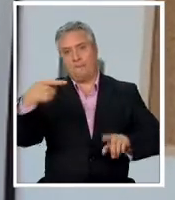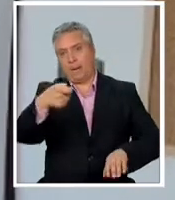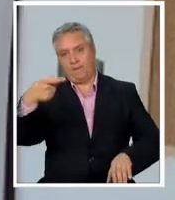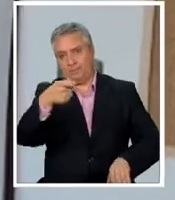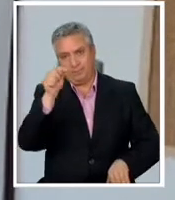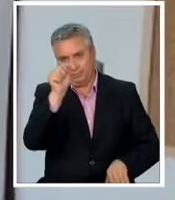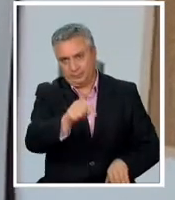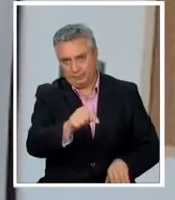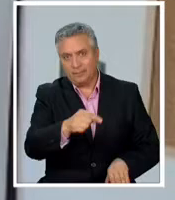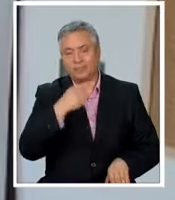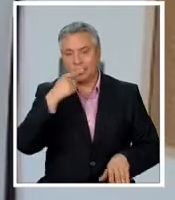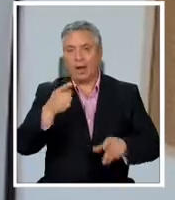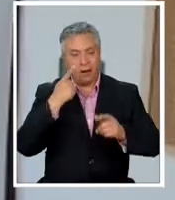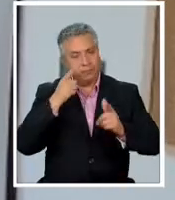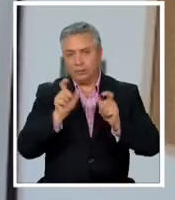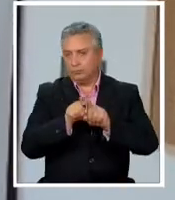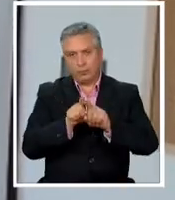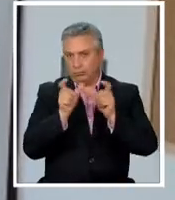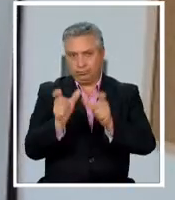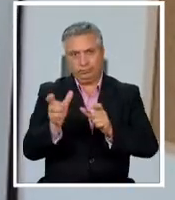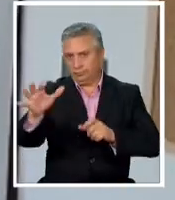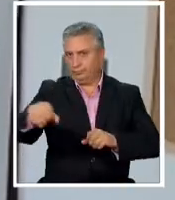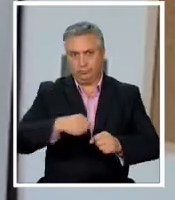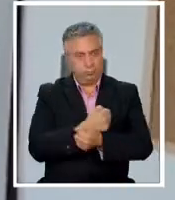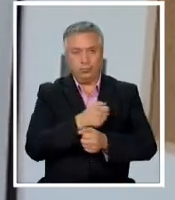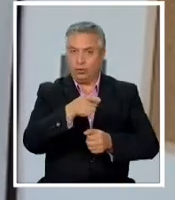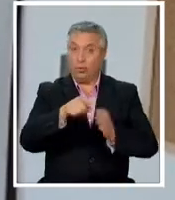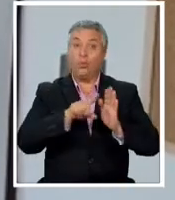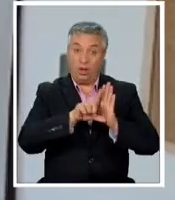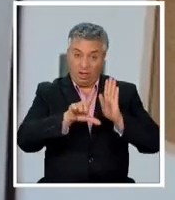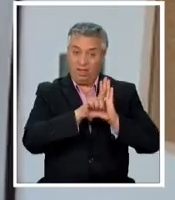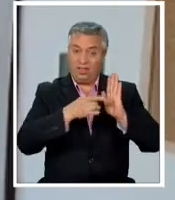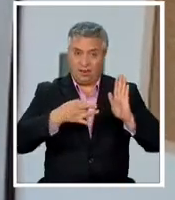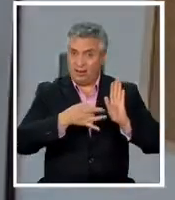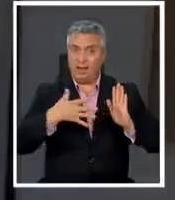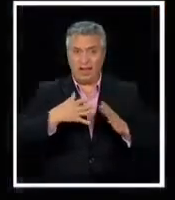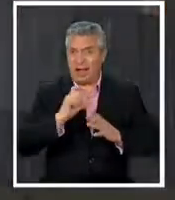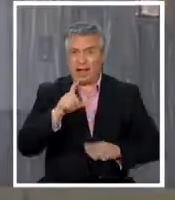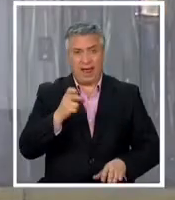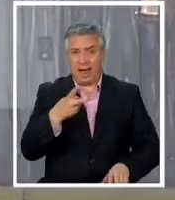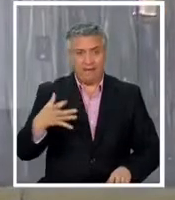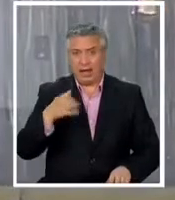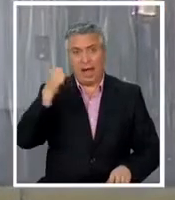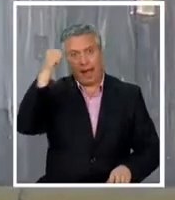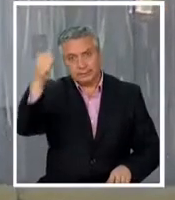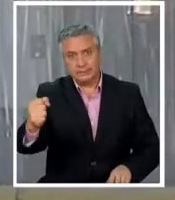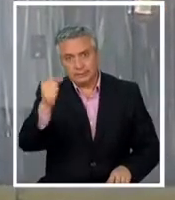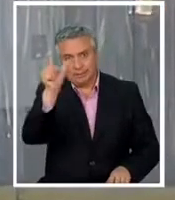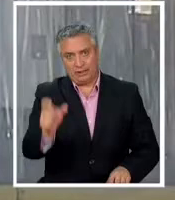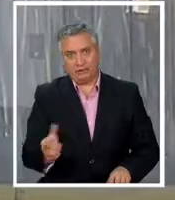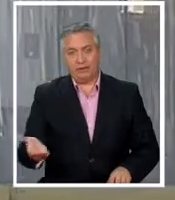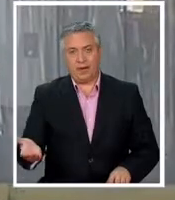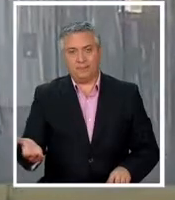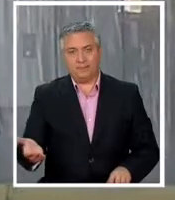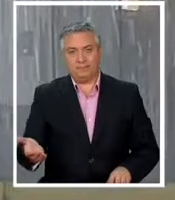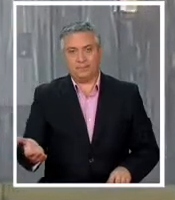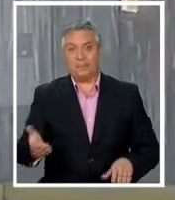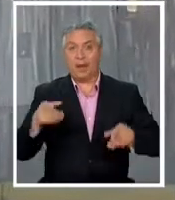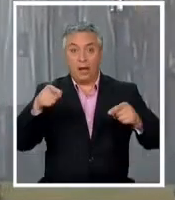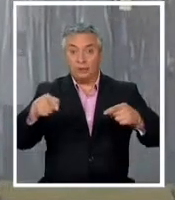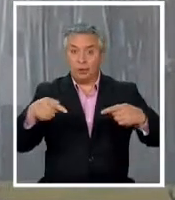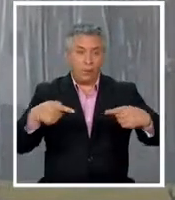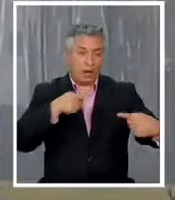los imputados y la necesidad de cautela en un delito tan grave como es el homicidio de una persona. Esta investigación no ha estado exenta de